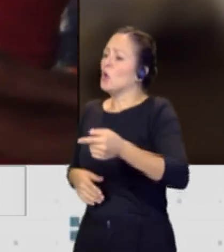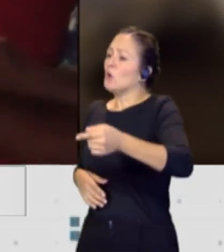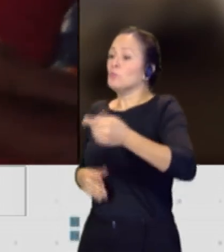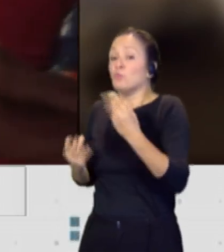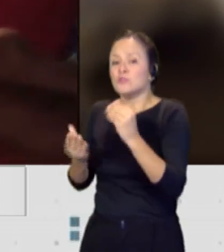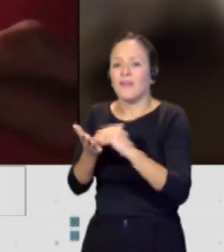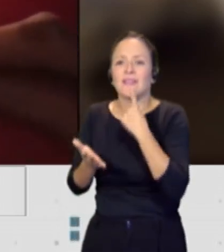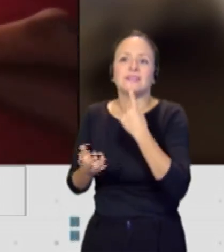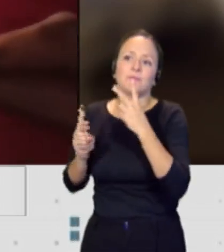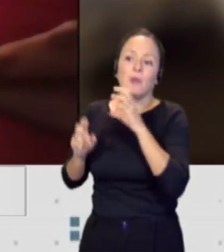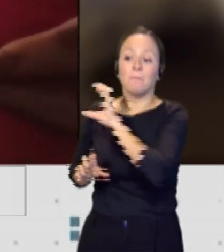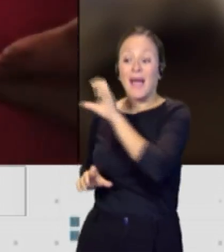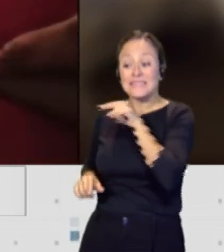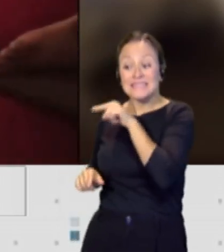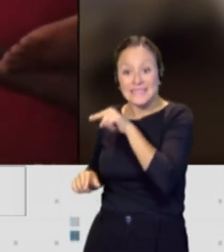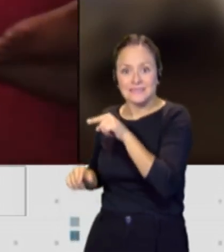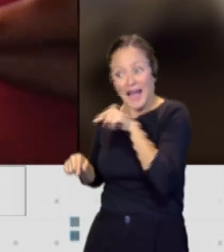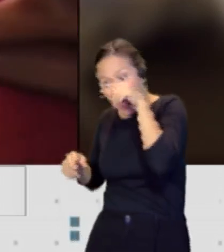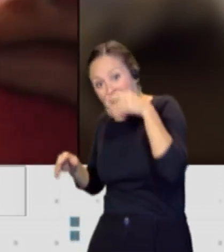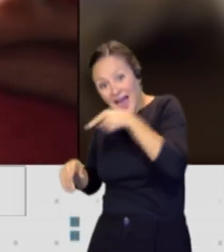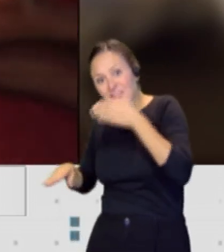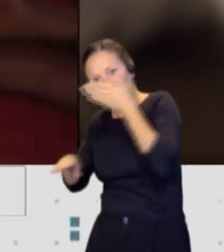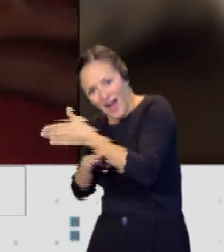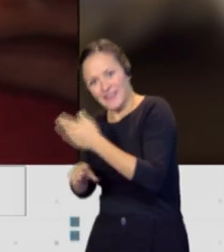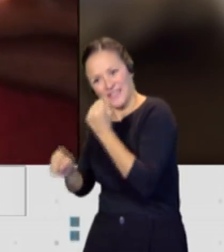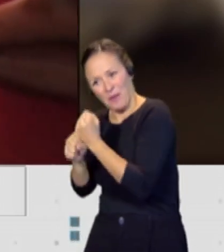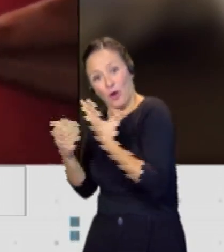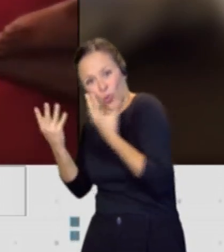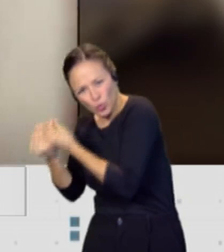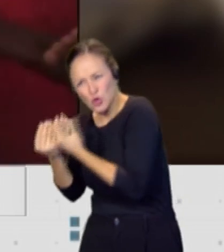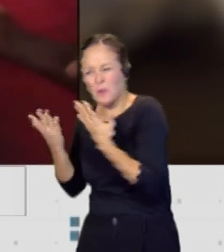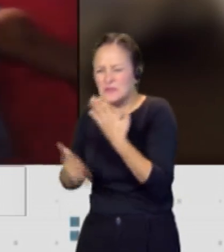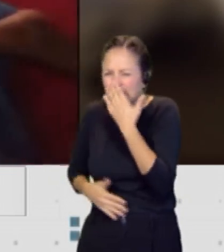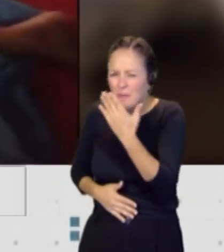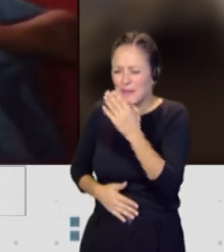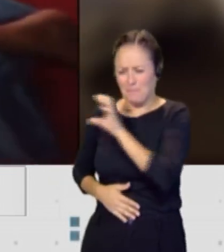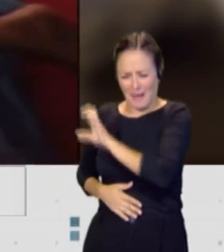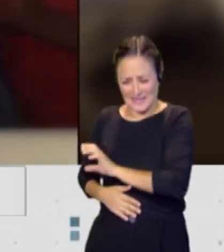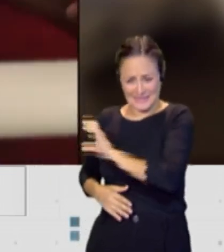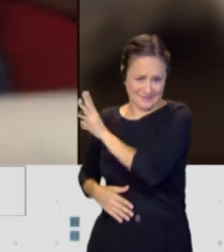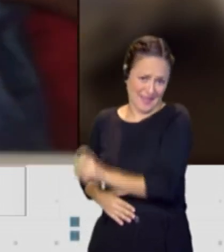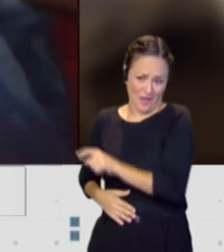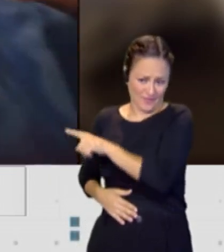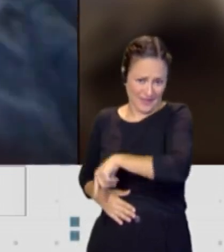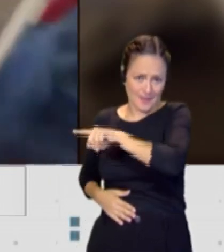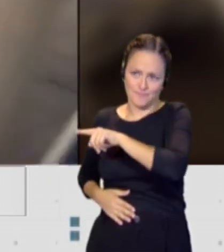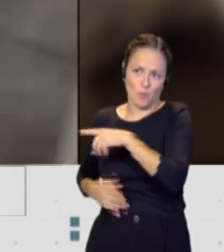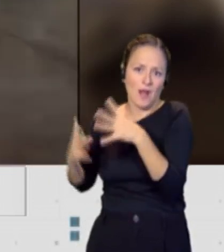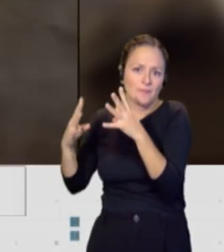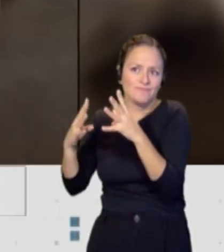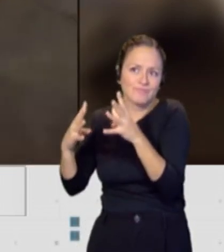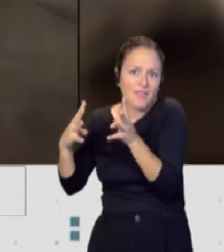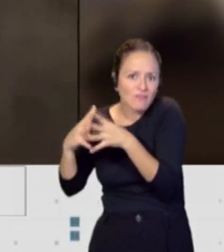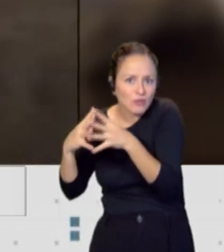los países, pero ¿dónde está la solución? ¿Realmente los países de origen necesitan infraestructura